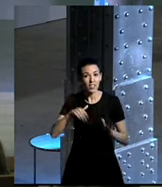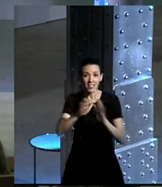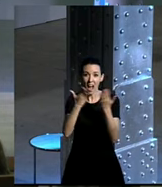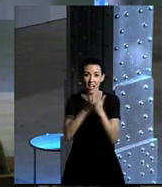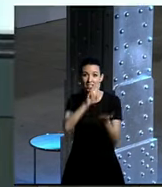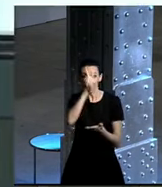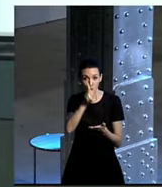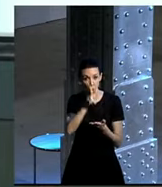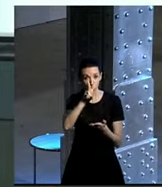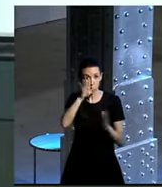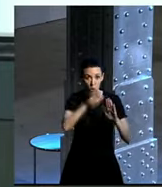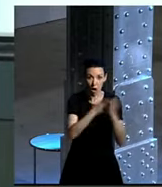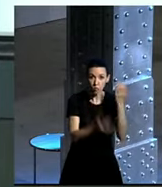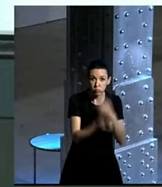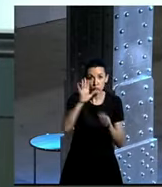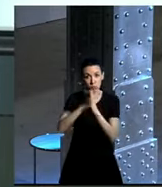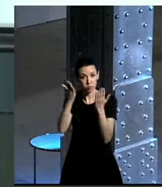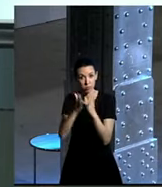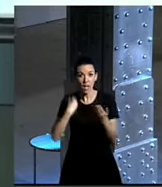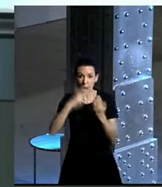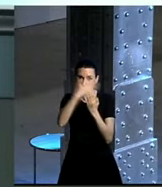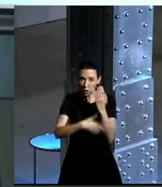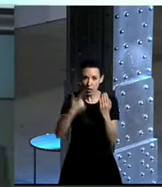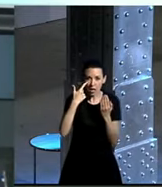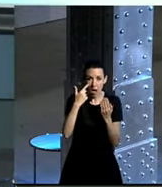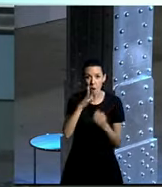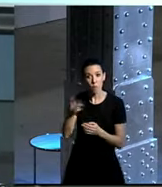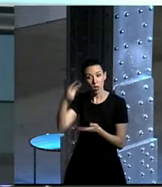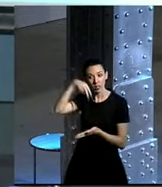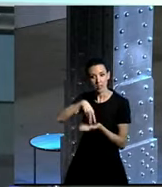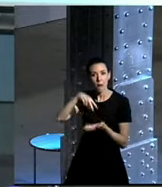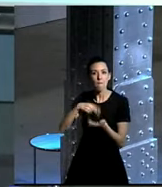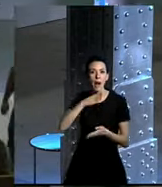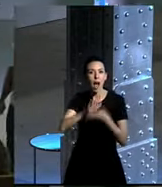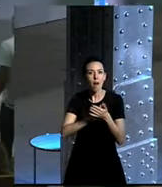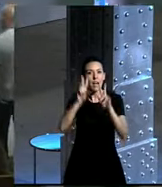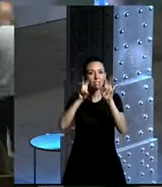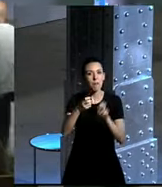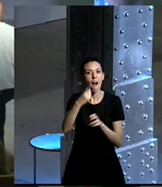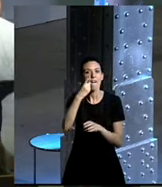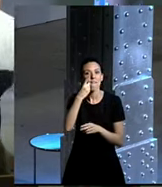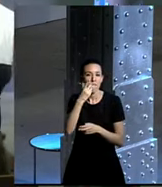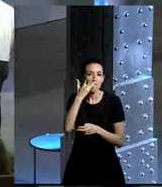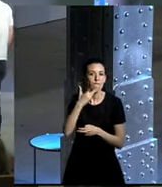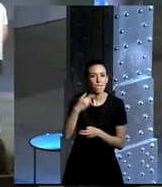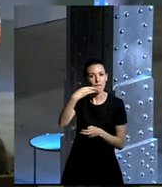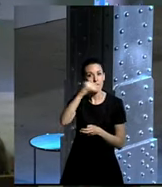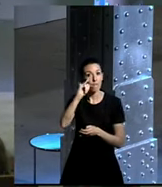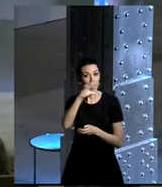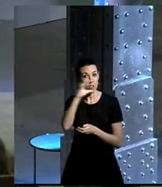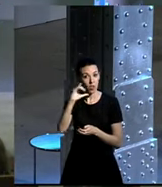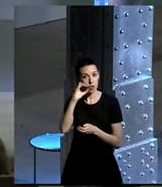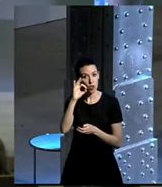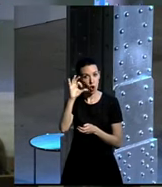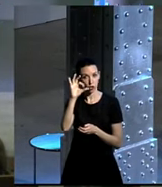esta portada alguna vez. Pedro, ¿puedes subir un momento para hablarnos de viciosos con B? Viciosos, porque vamos en bici y otras